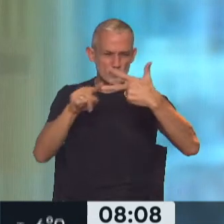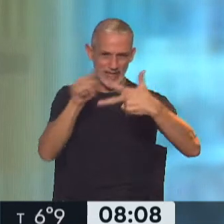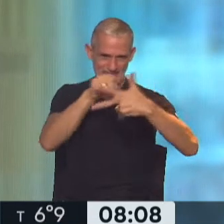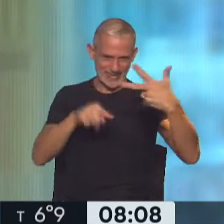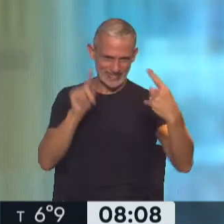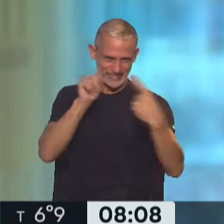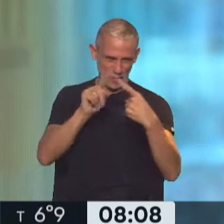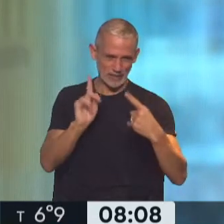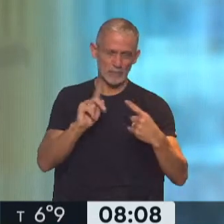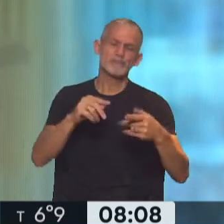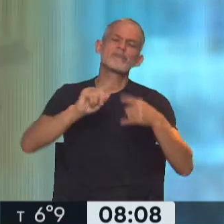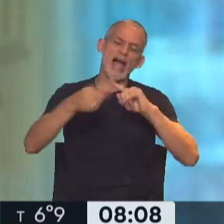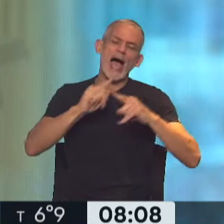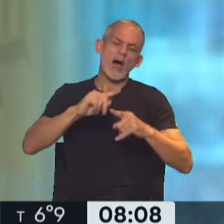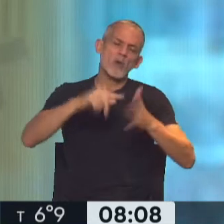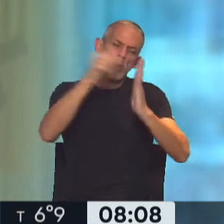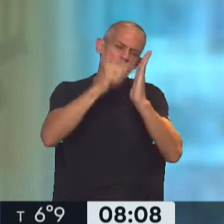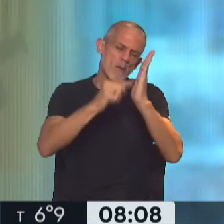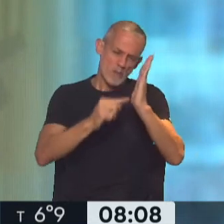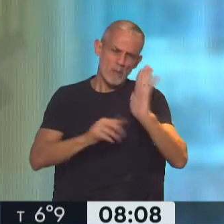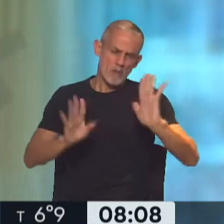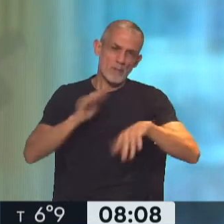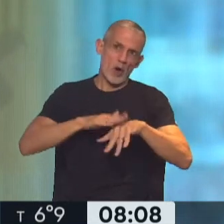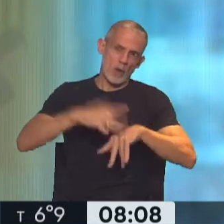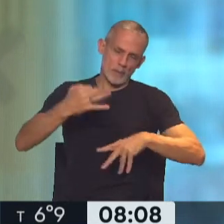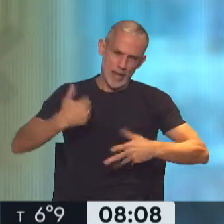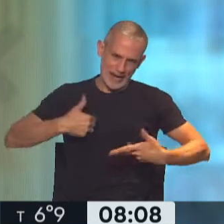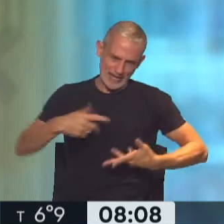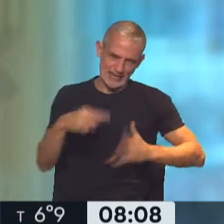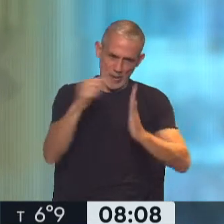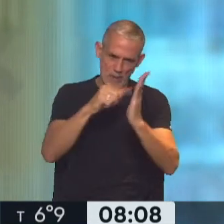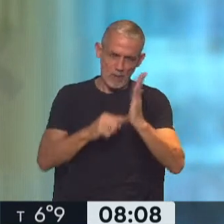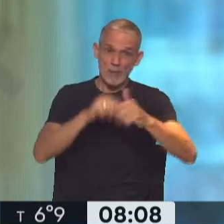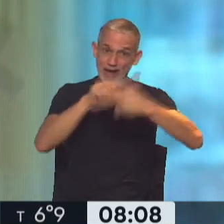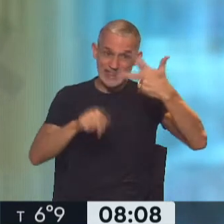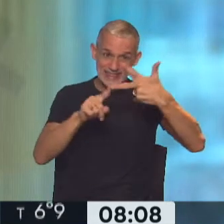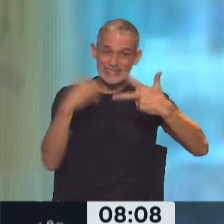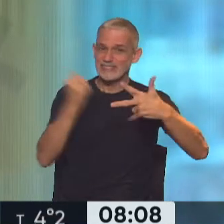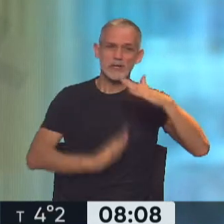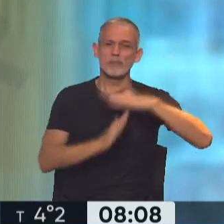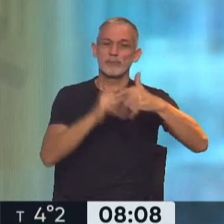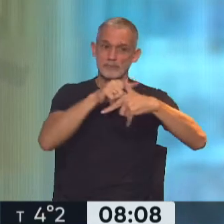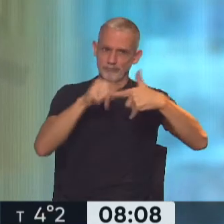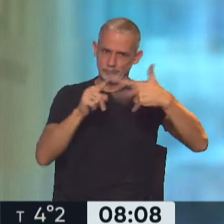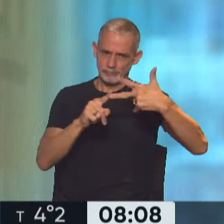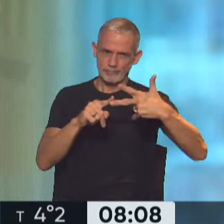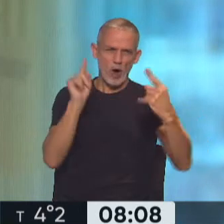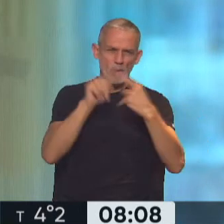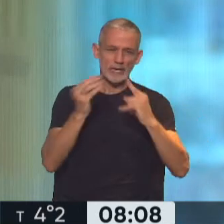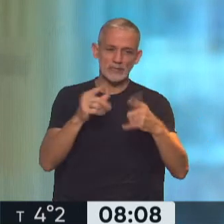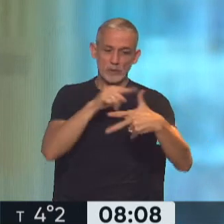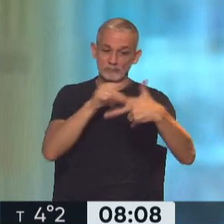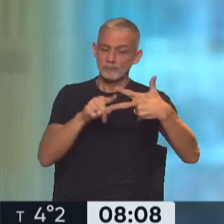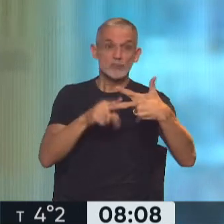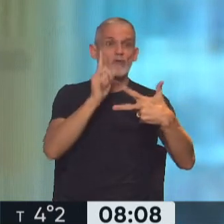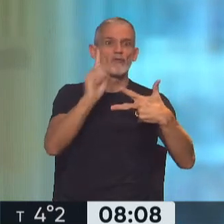realidad, el acuerdo tiene un montón de cosas a las que se compromete Argentina, pero hay tres que son fundamentales. Esas tres de momento no se